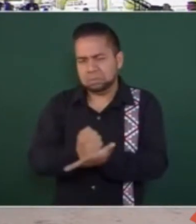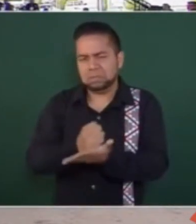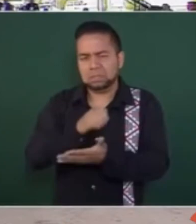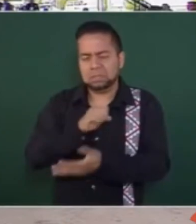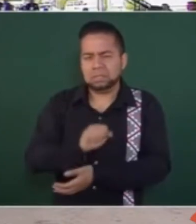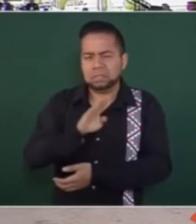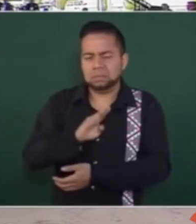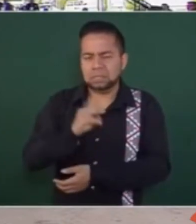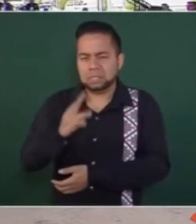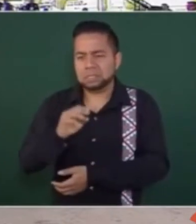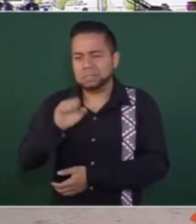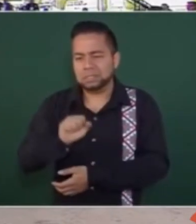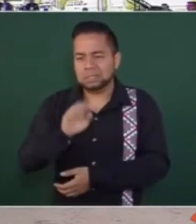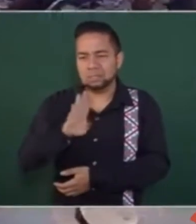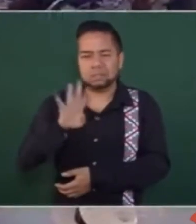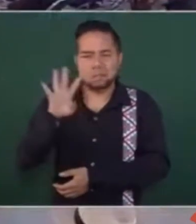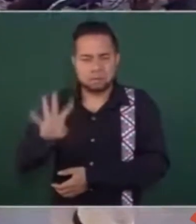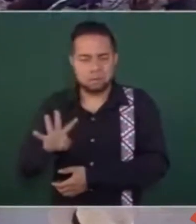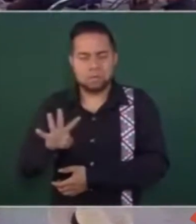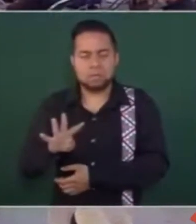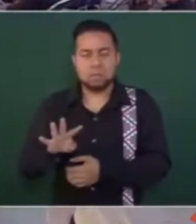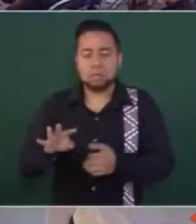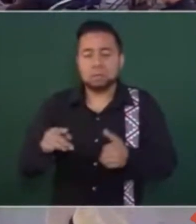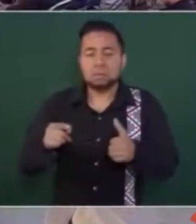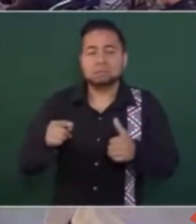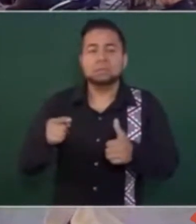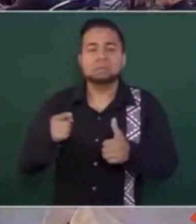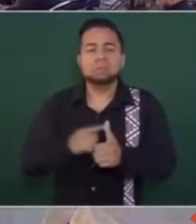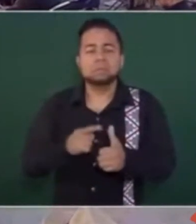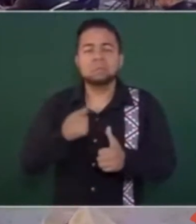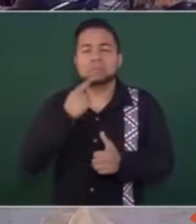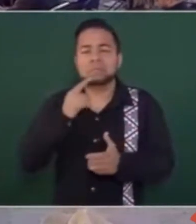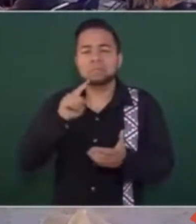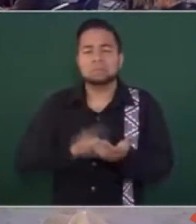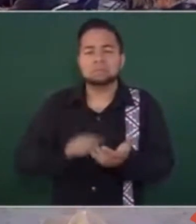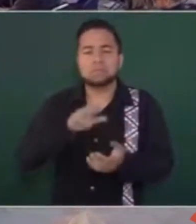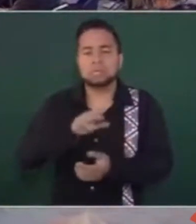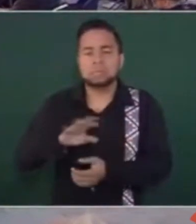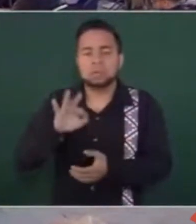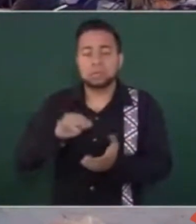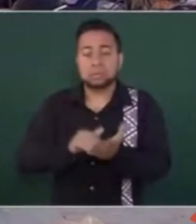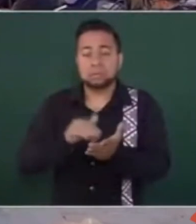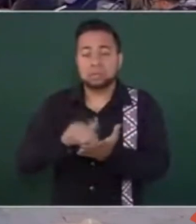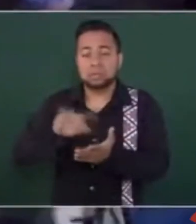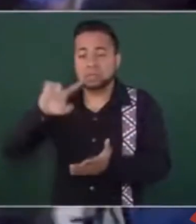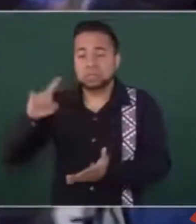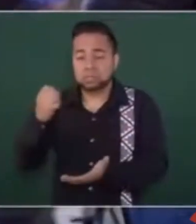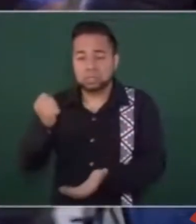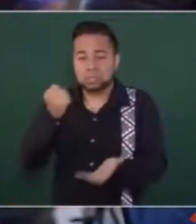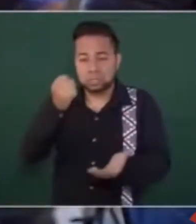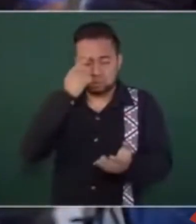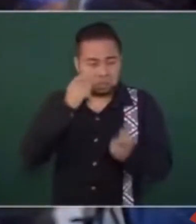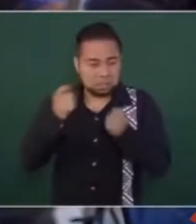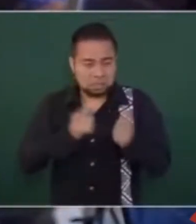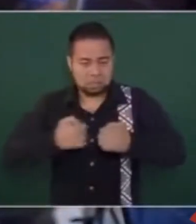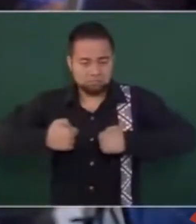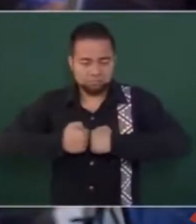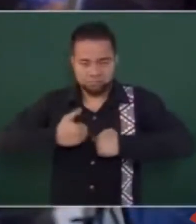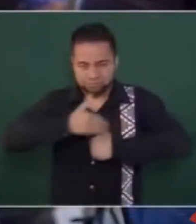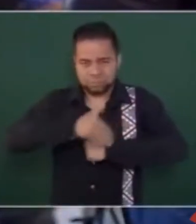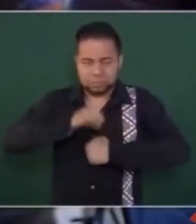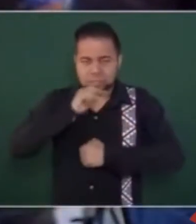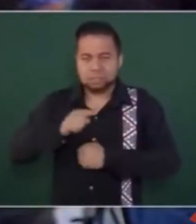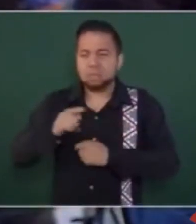SB3 y SB4, la primera aprueba 1.540 millones de dólares para operaciones en la frontera y la